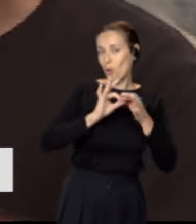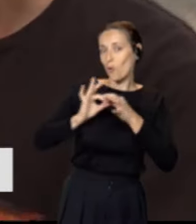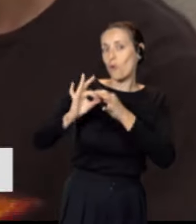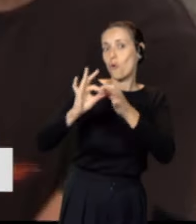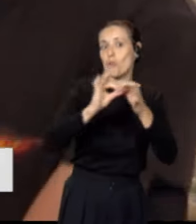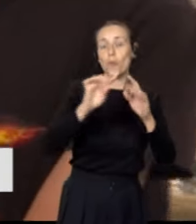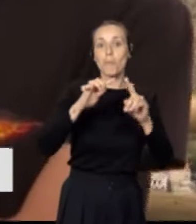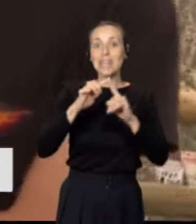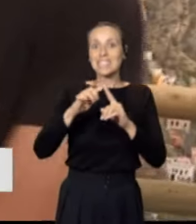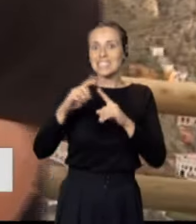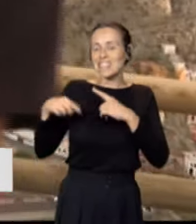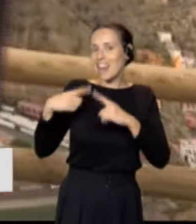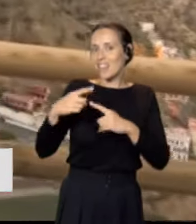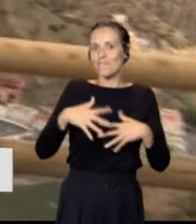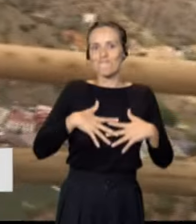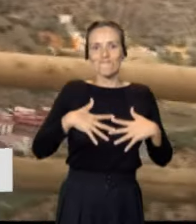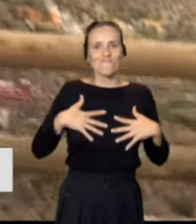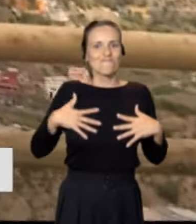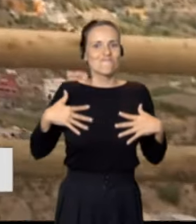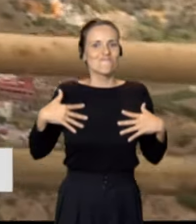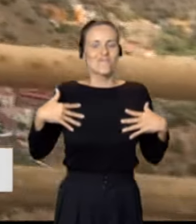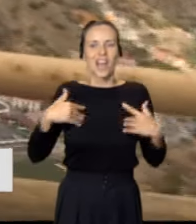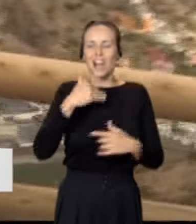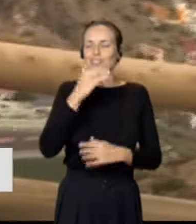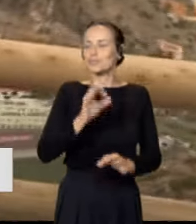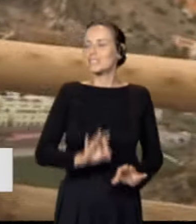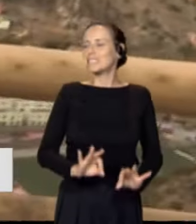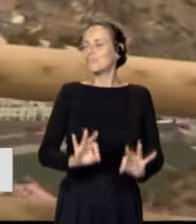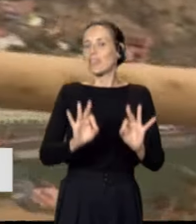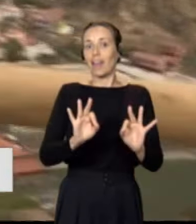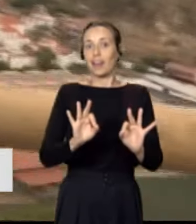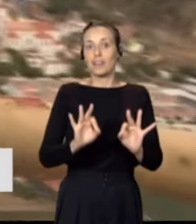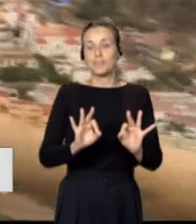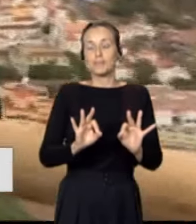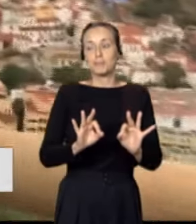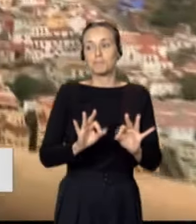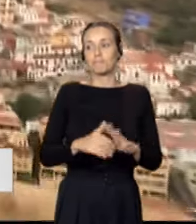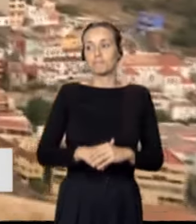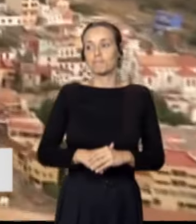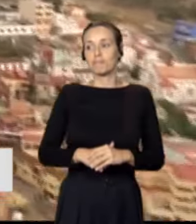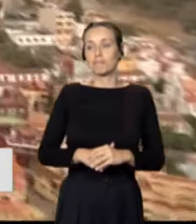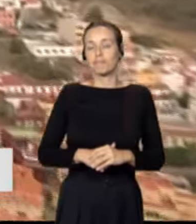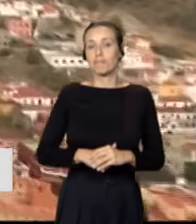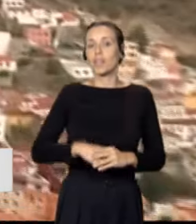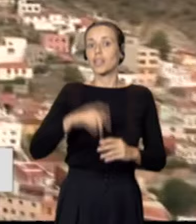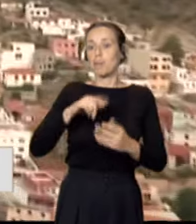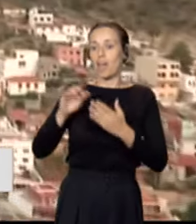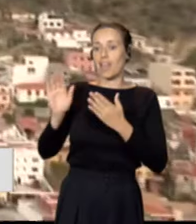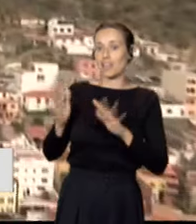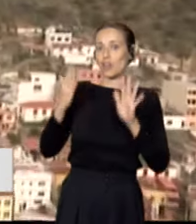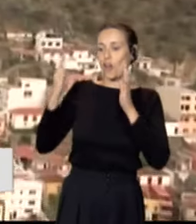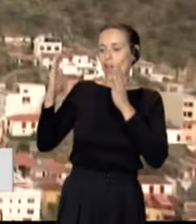vivir esta tradición como si fuera algo muy, muy especial. Y la verdad es que generación entre generación